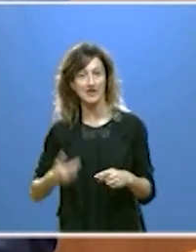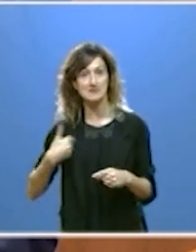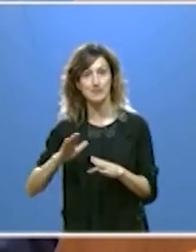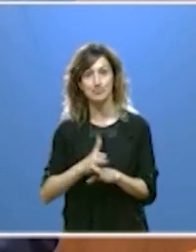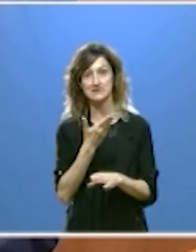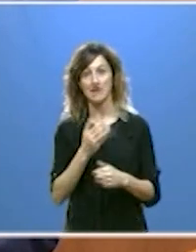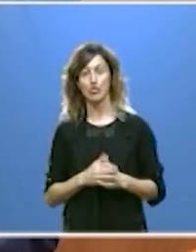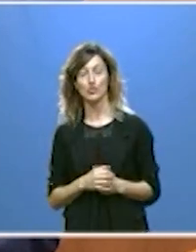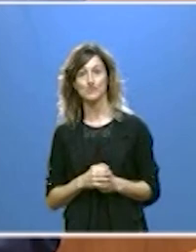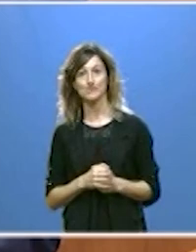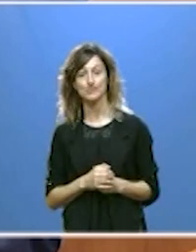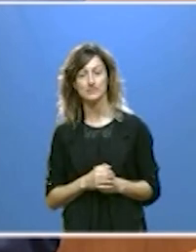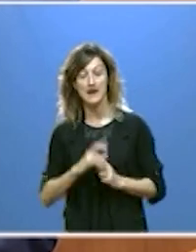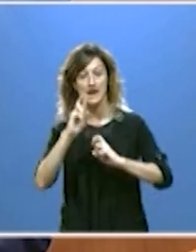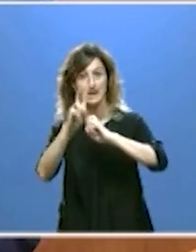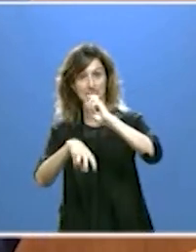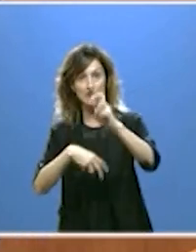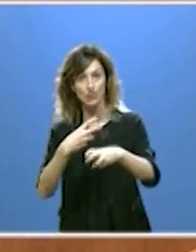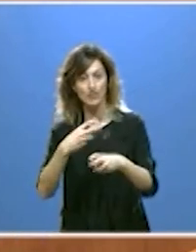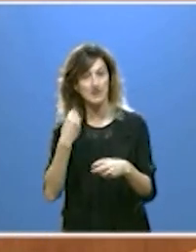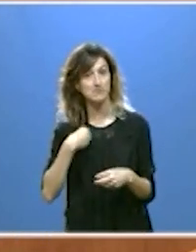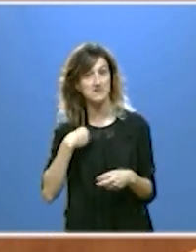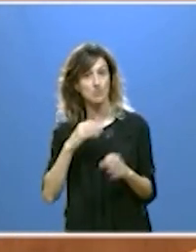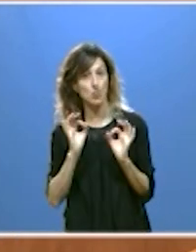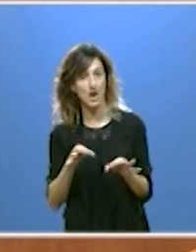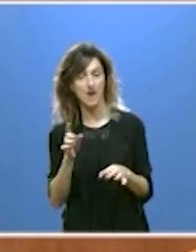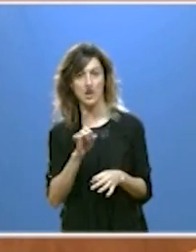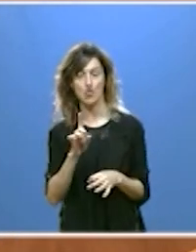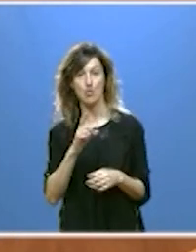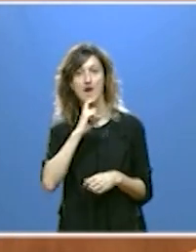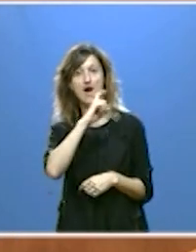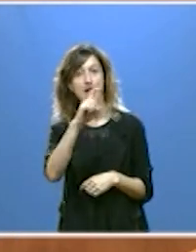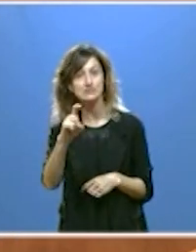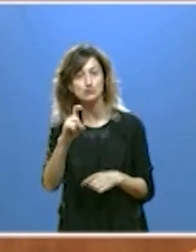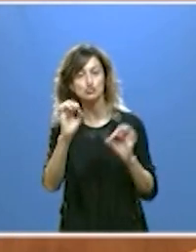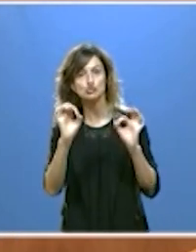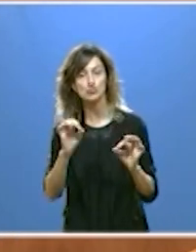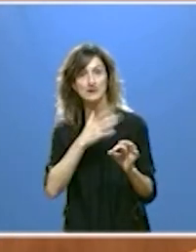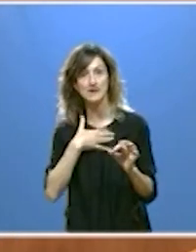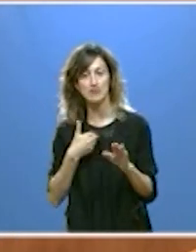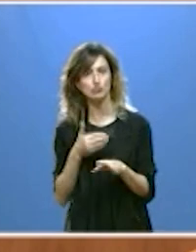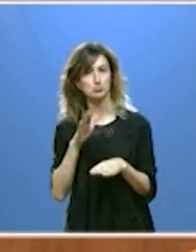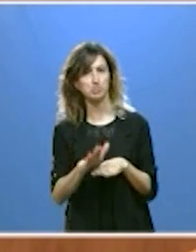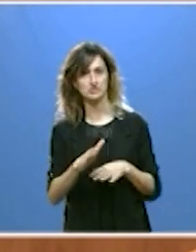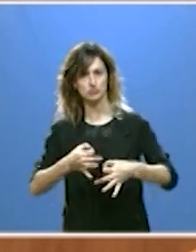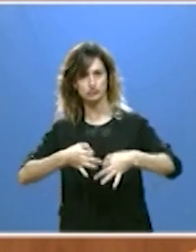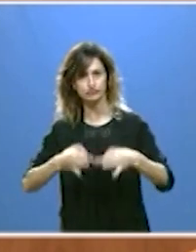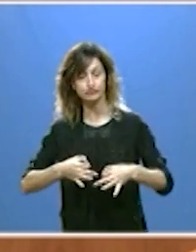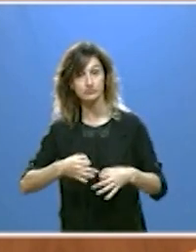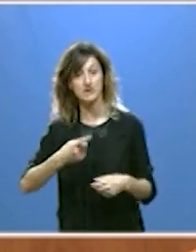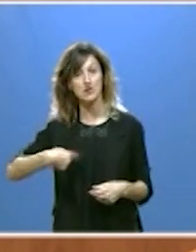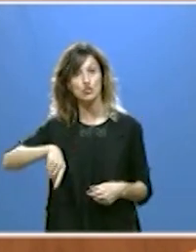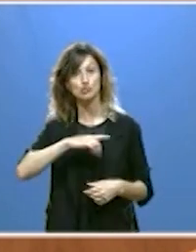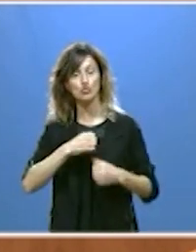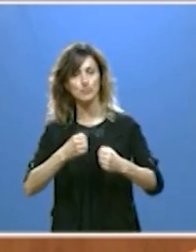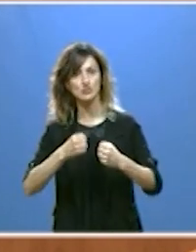Con las renovables no pasará lo mismo Anuncio que vamos a dar un paso decisivo para que nuestra